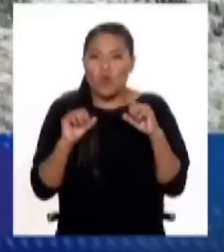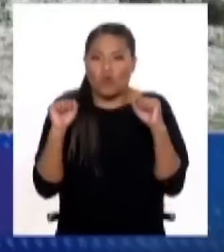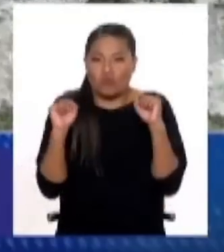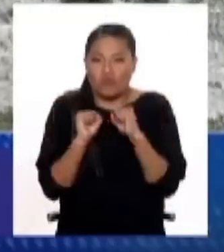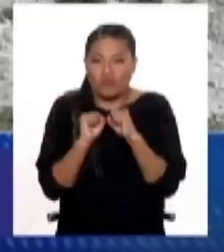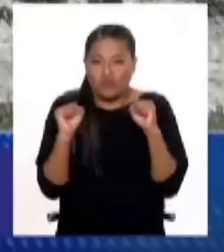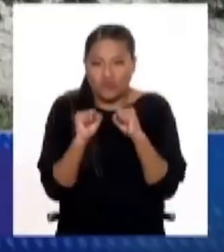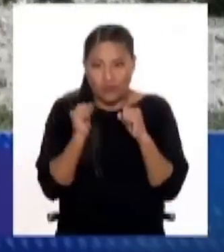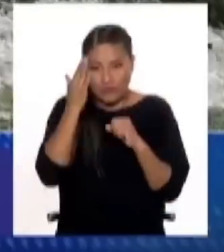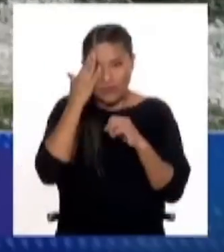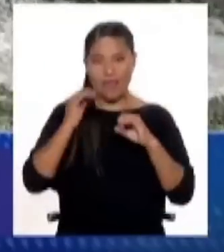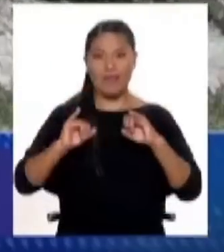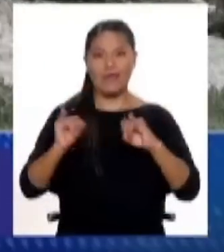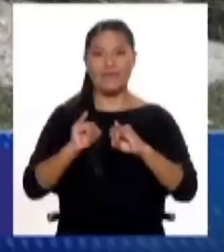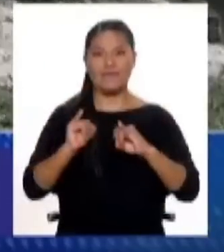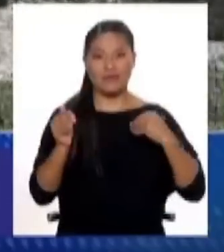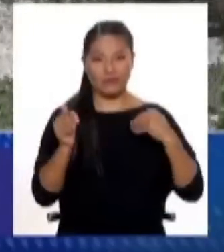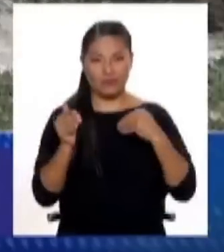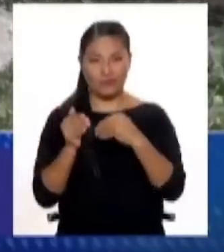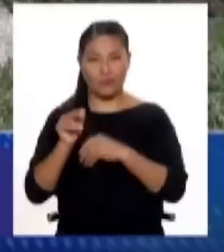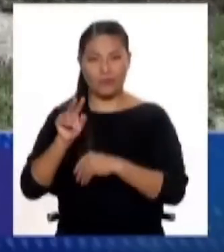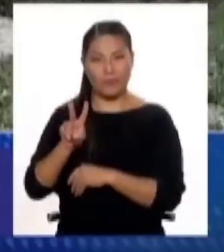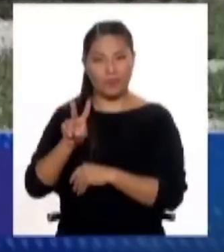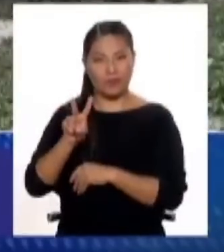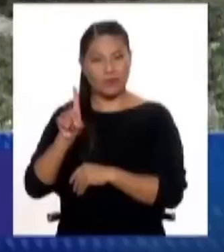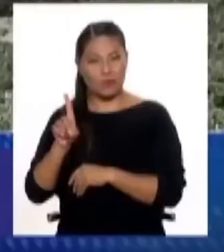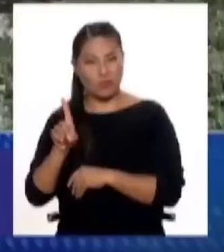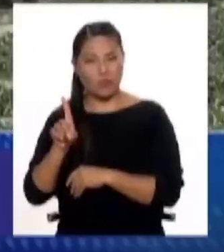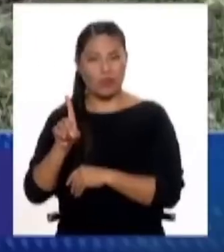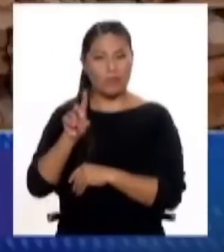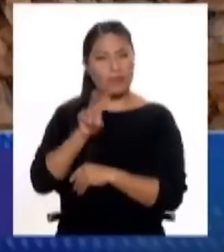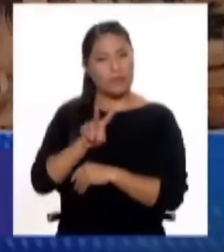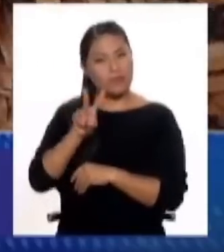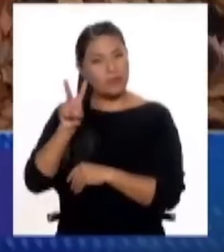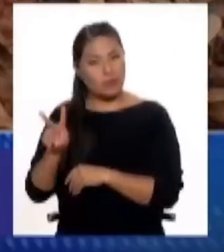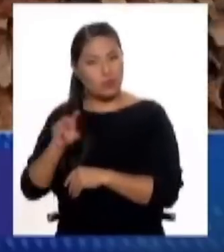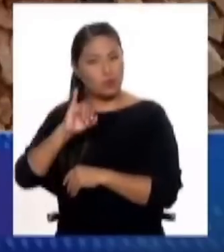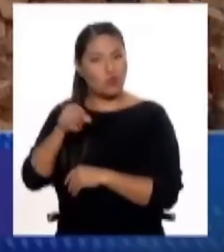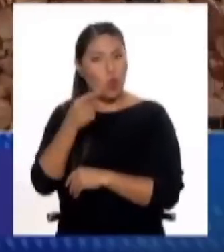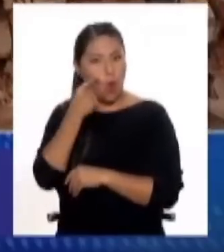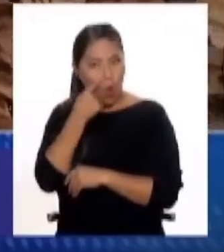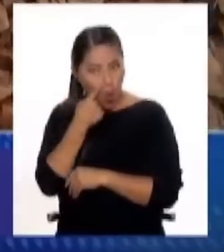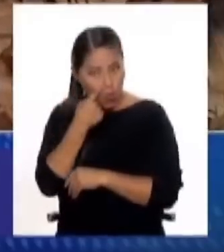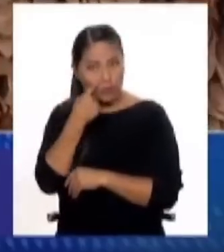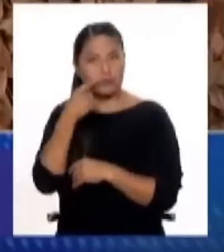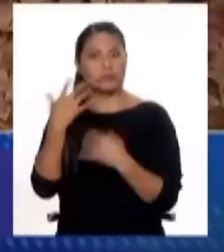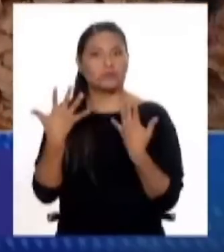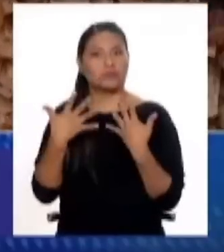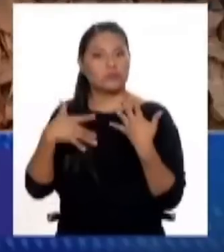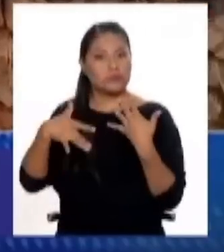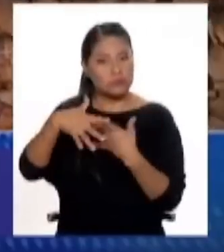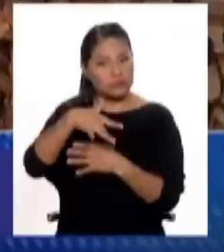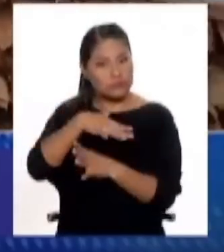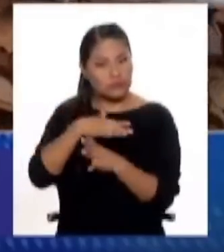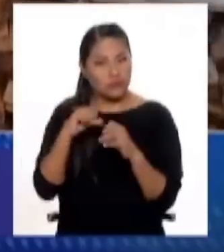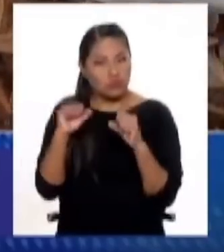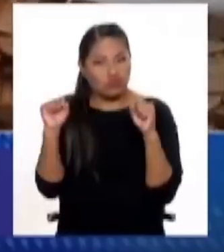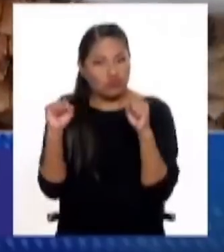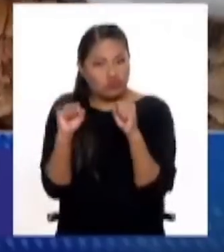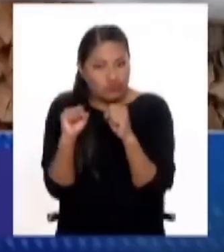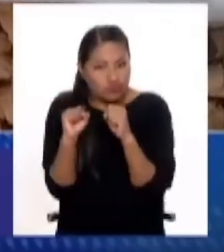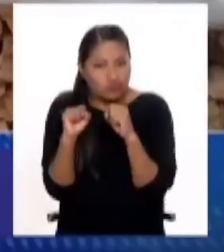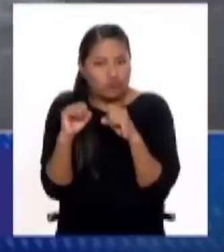del año, que es el invierno. Entre el 21 y 22 de junio entramos al solsticio de invierno, es decir,